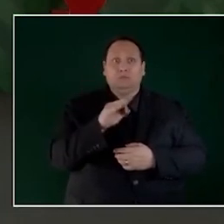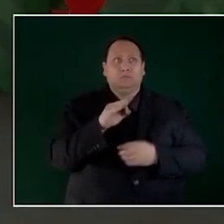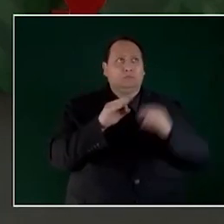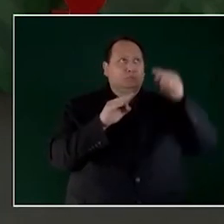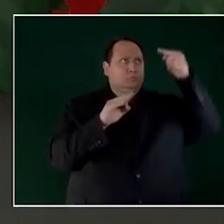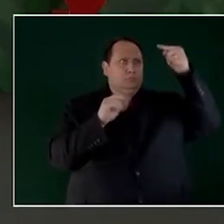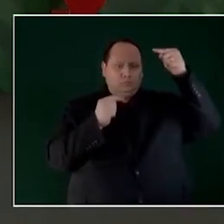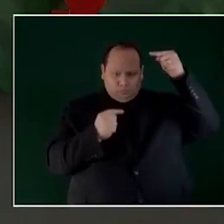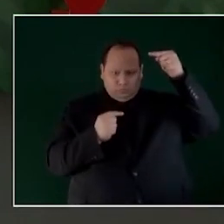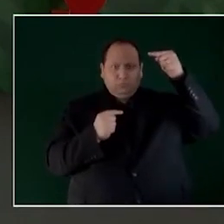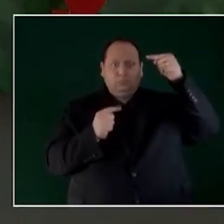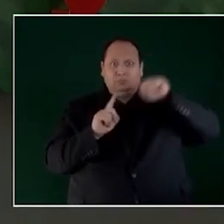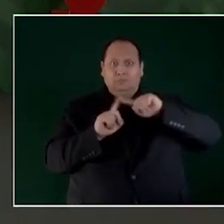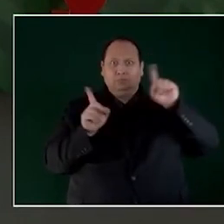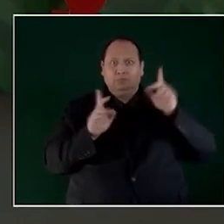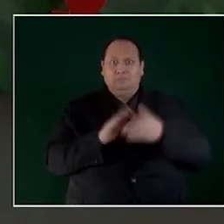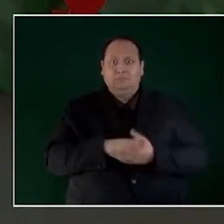diferencia.